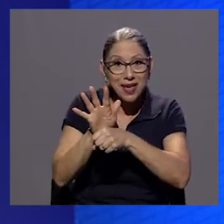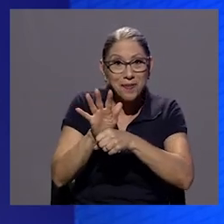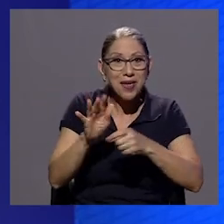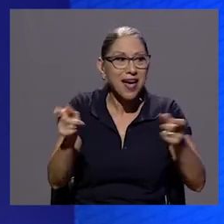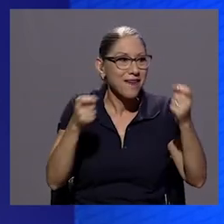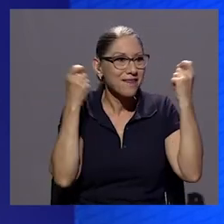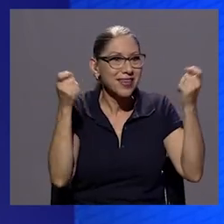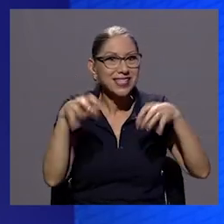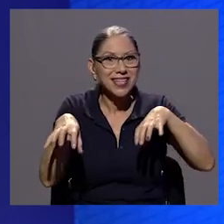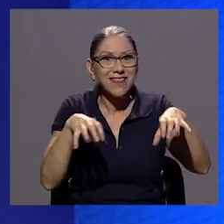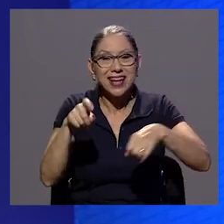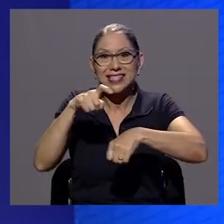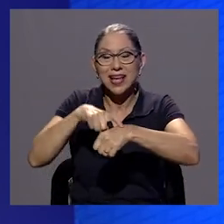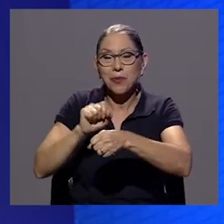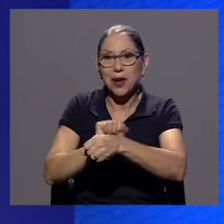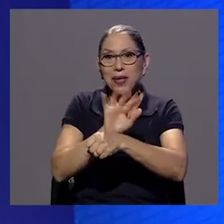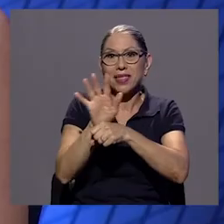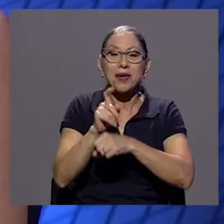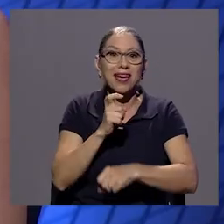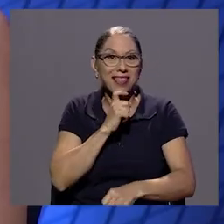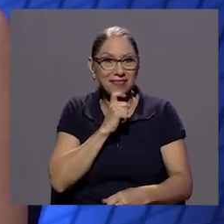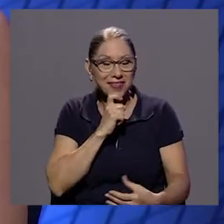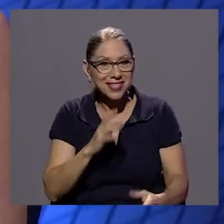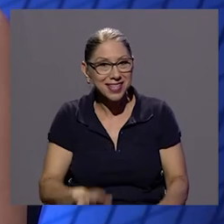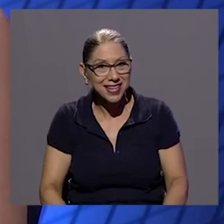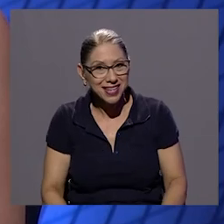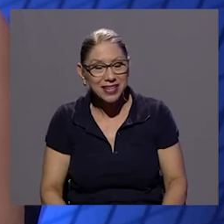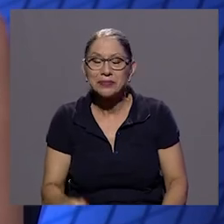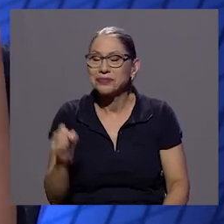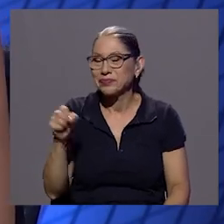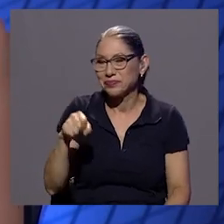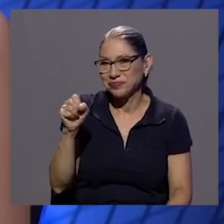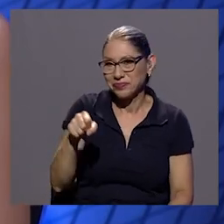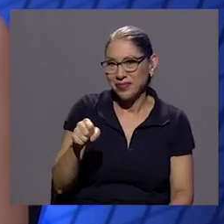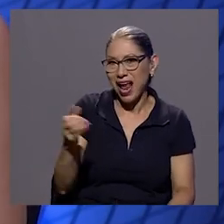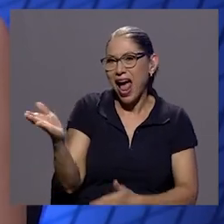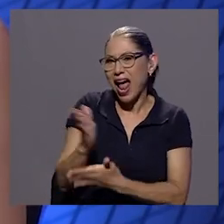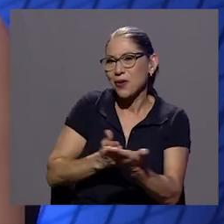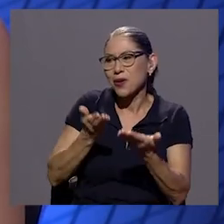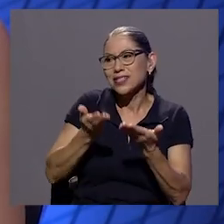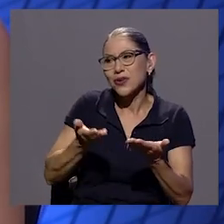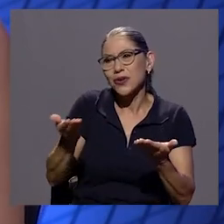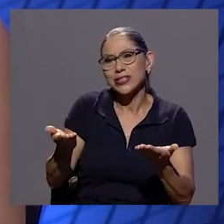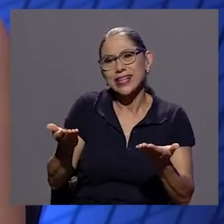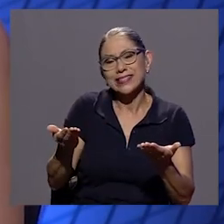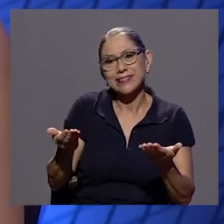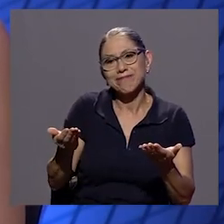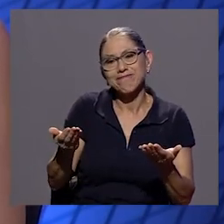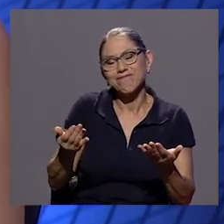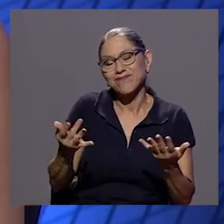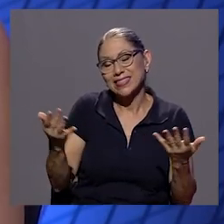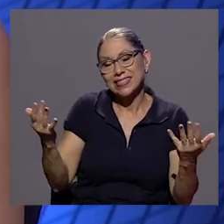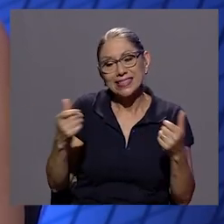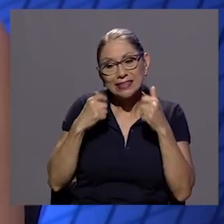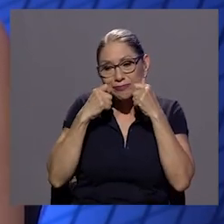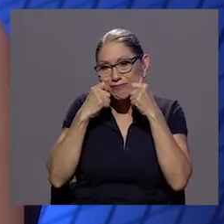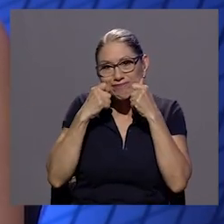pandemia que difícil sí la verdad fue algunas cosas sí fue triste no poder estar de forma presencial